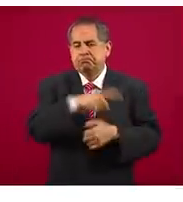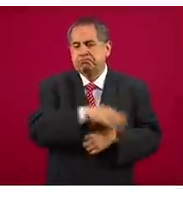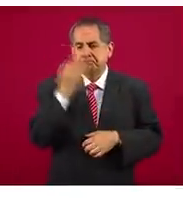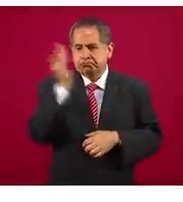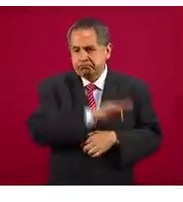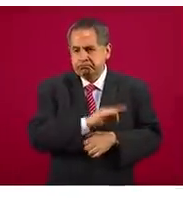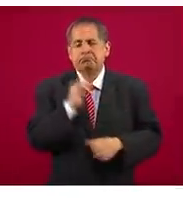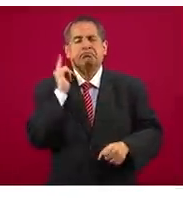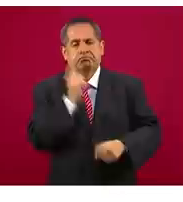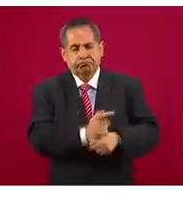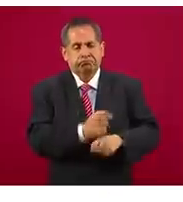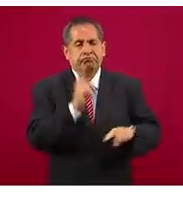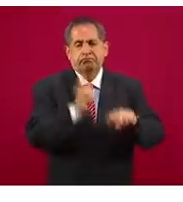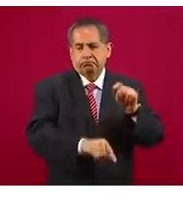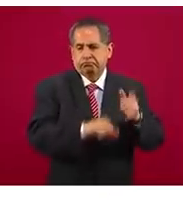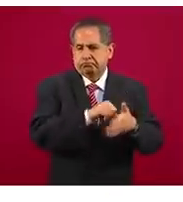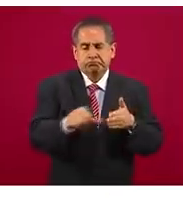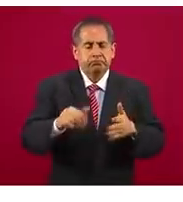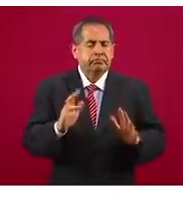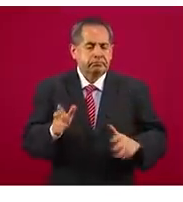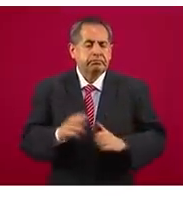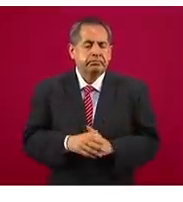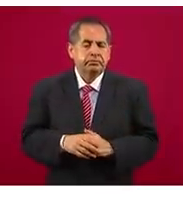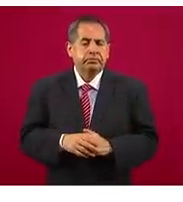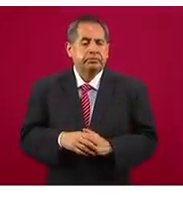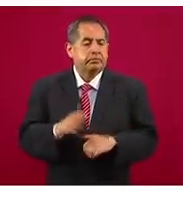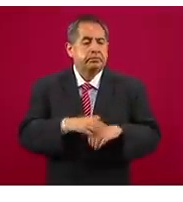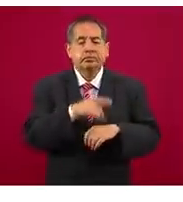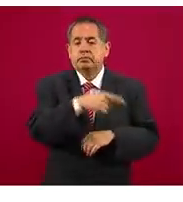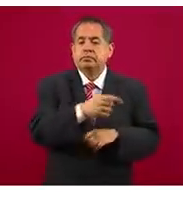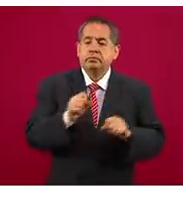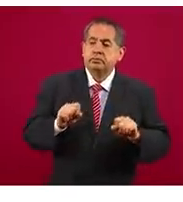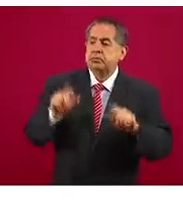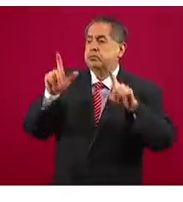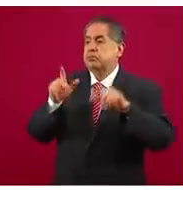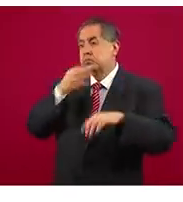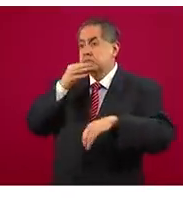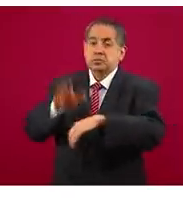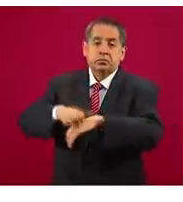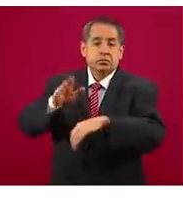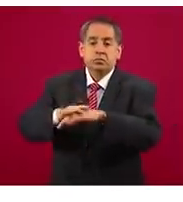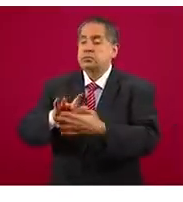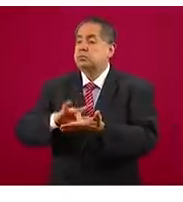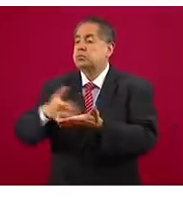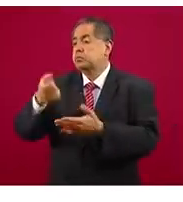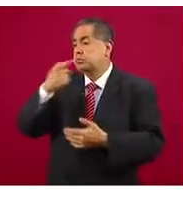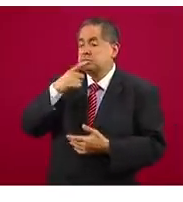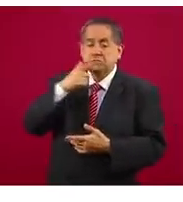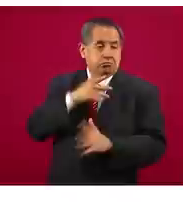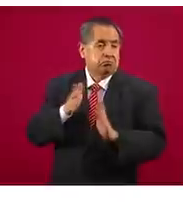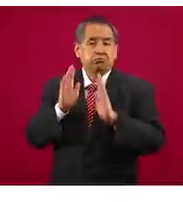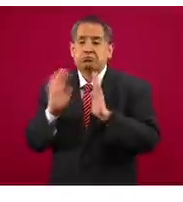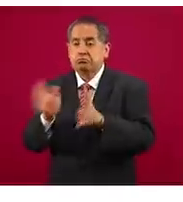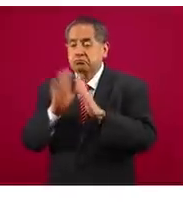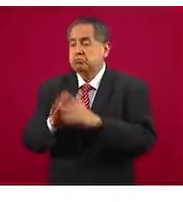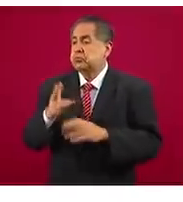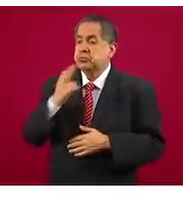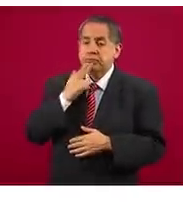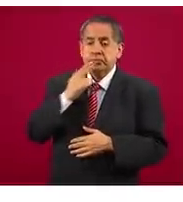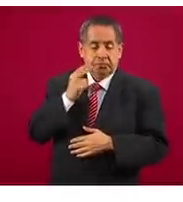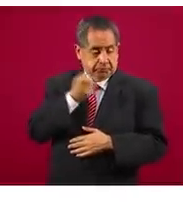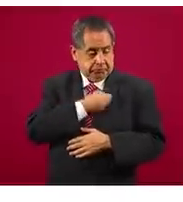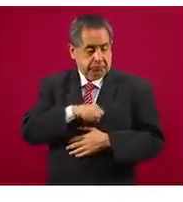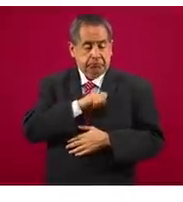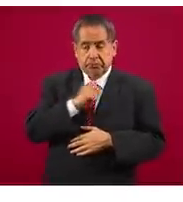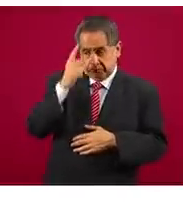o que anuncian productos médicos útiles